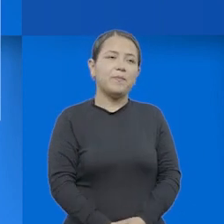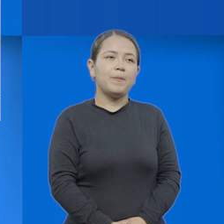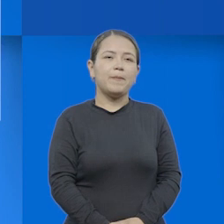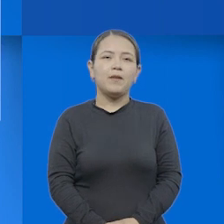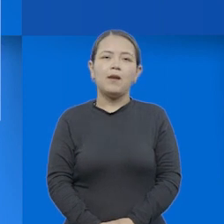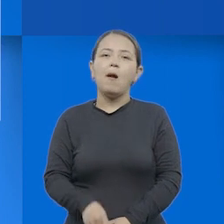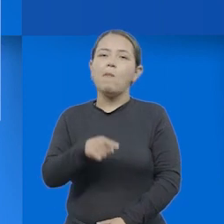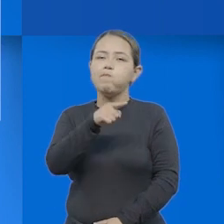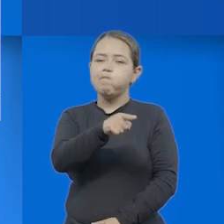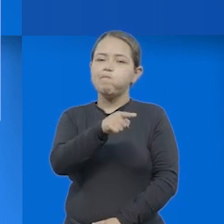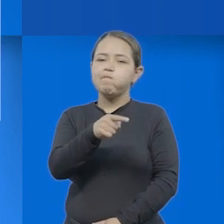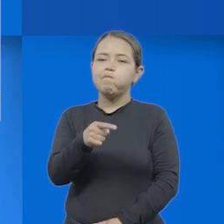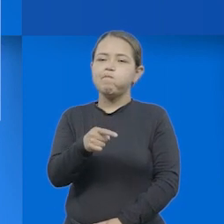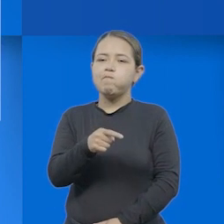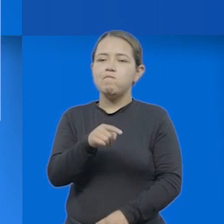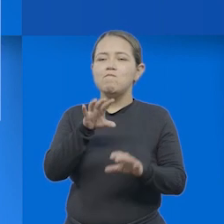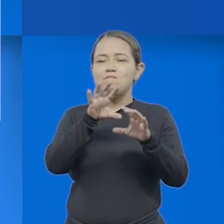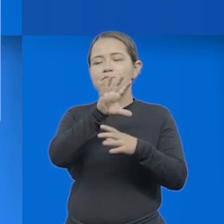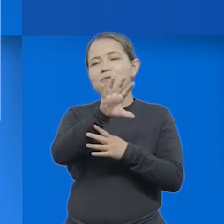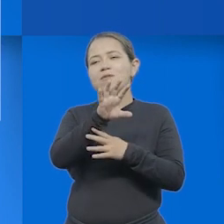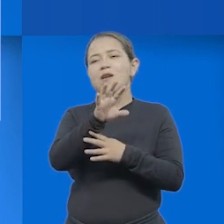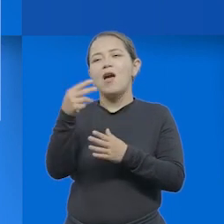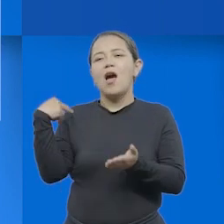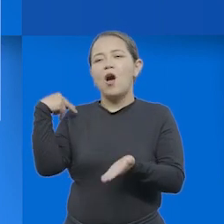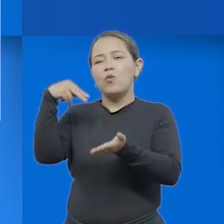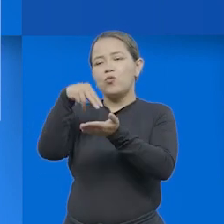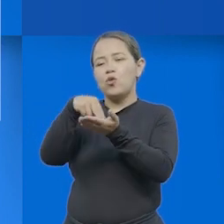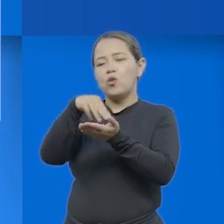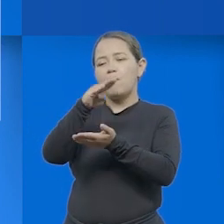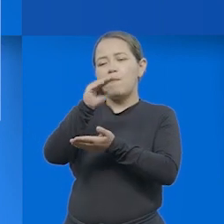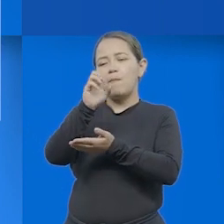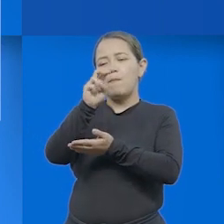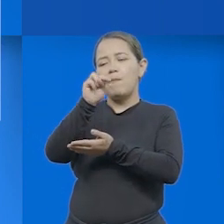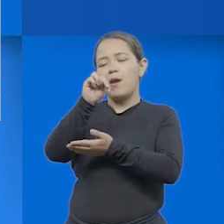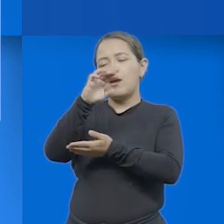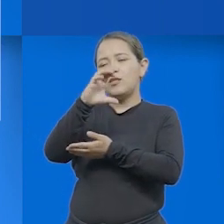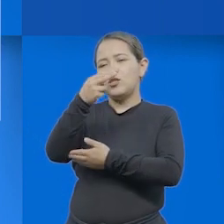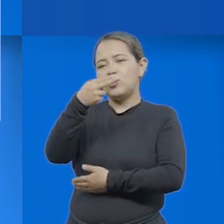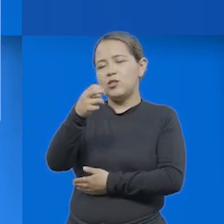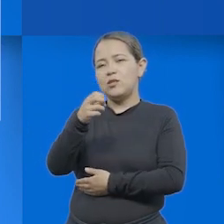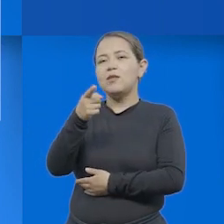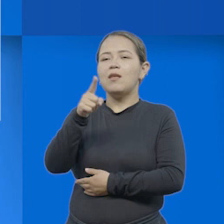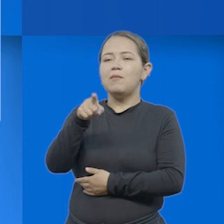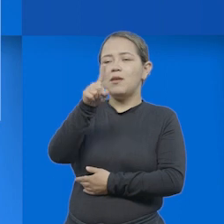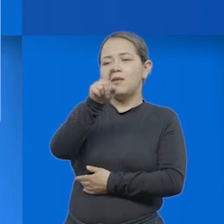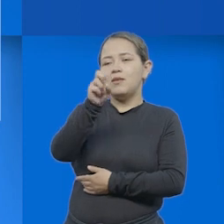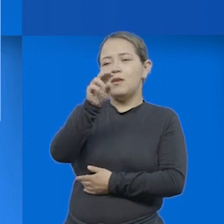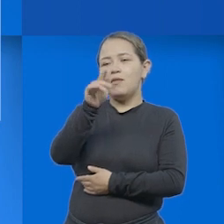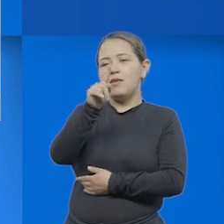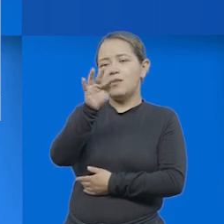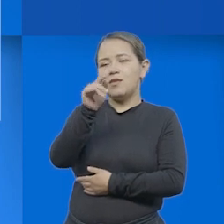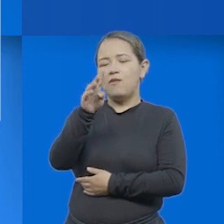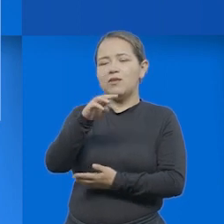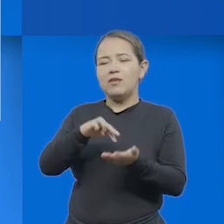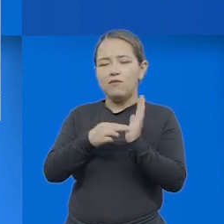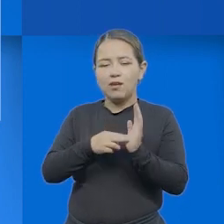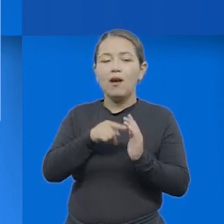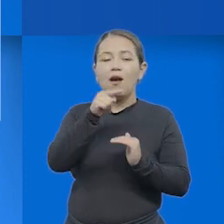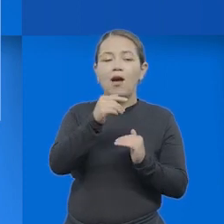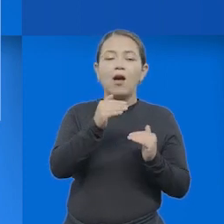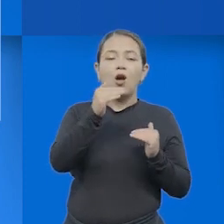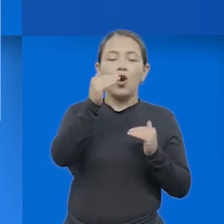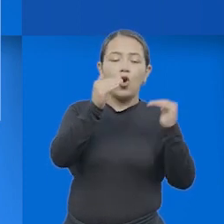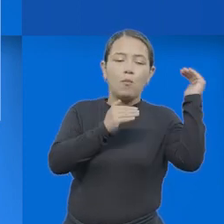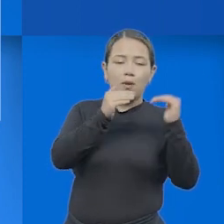encontramos acá una cita de Blanche y Santi Esteban que nos permite a nosotros relacionar esa competencia